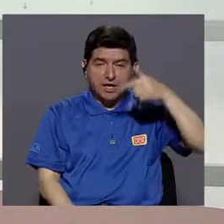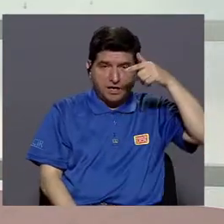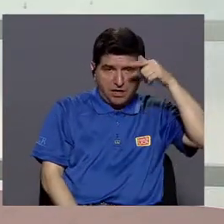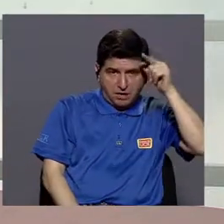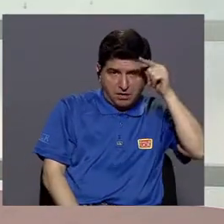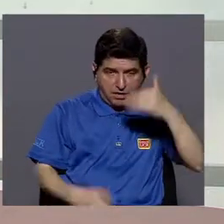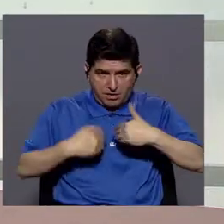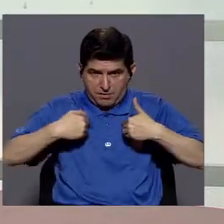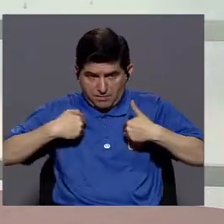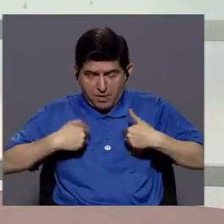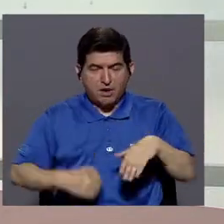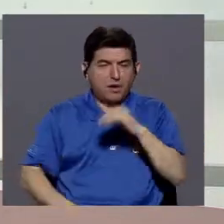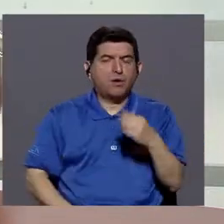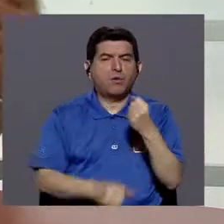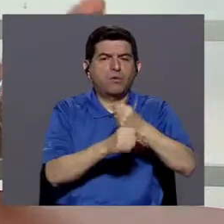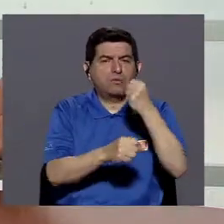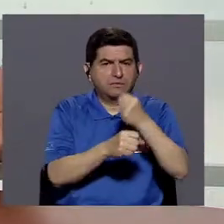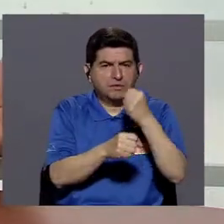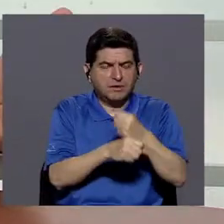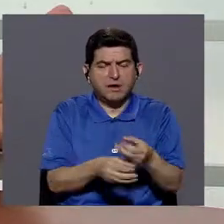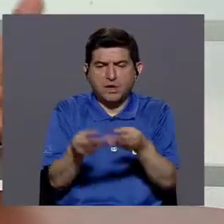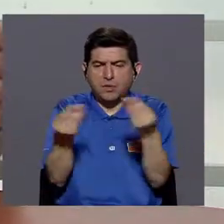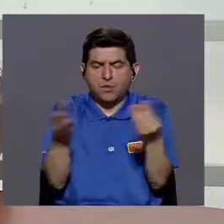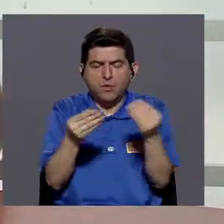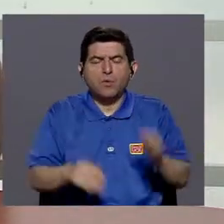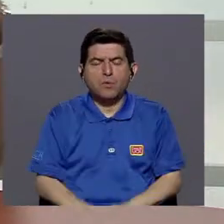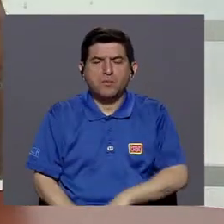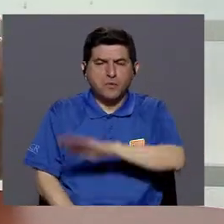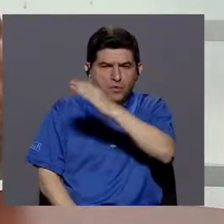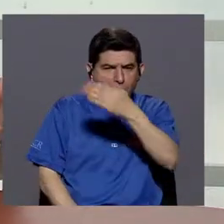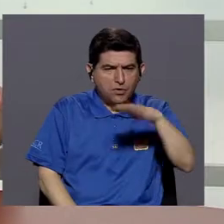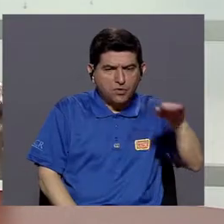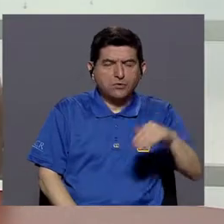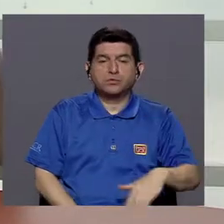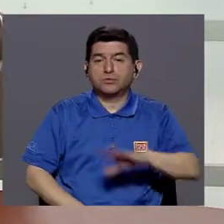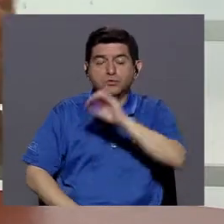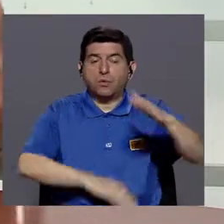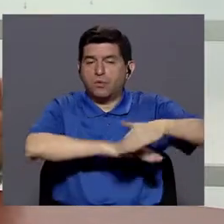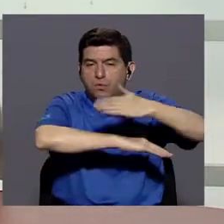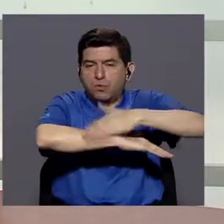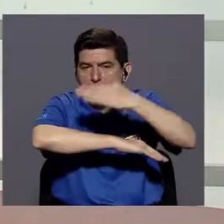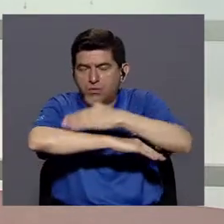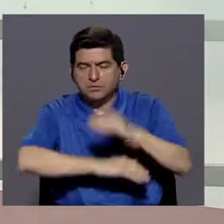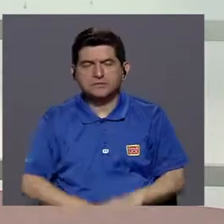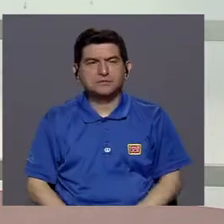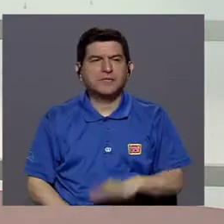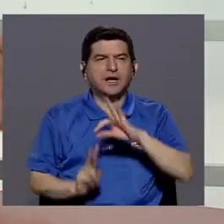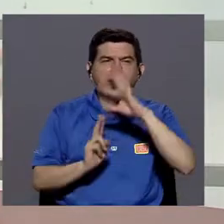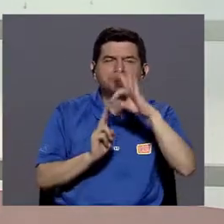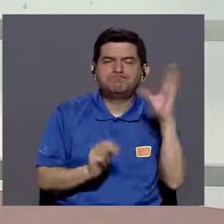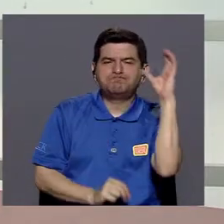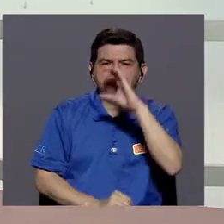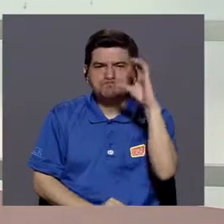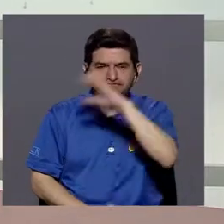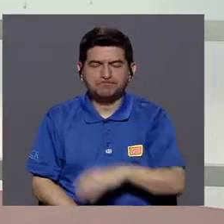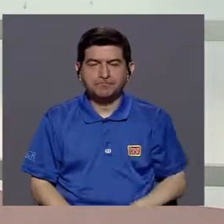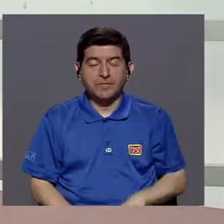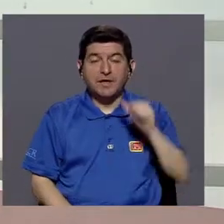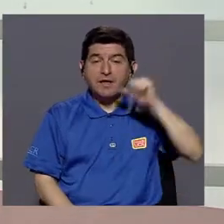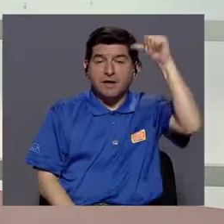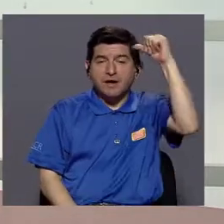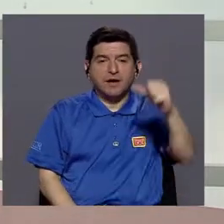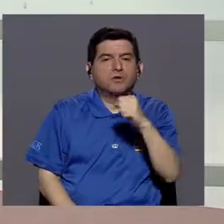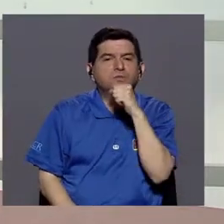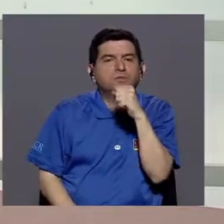país, si tiene ganado, si trabaja cerca con productos marinos o costeros, etc., por ahí se podrían buscar